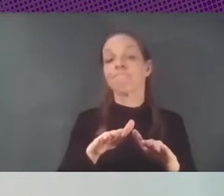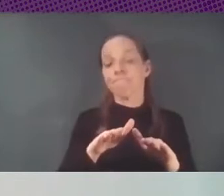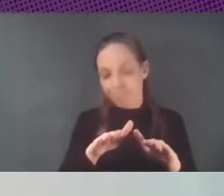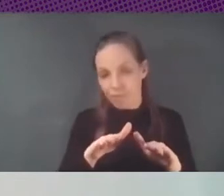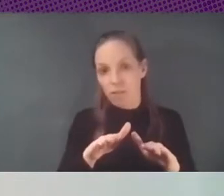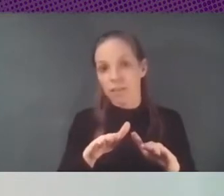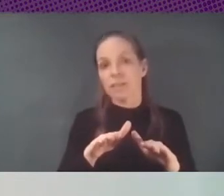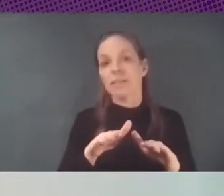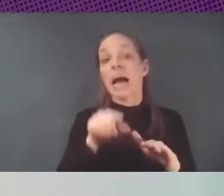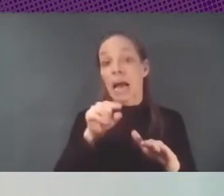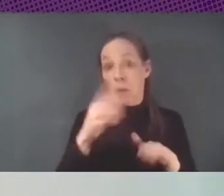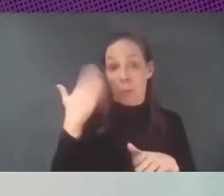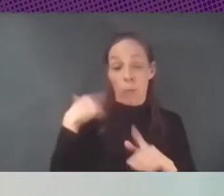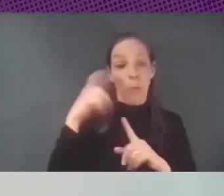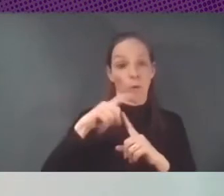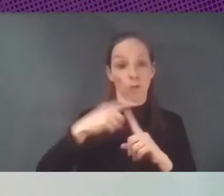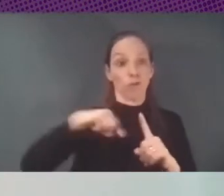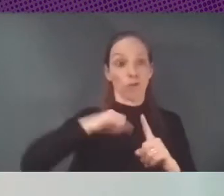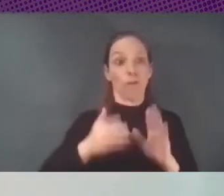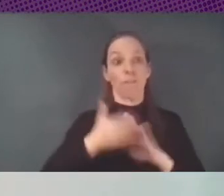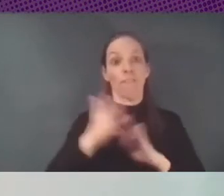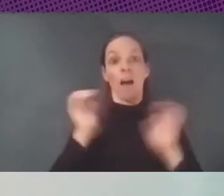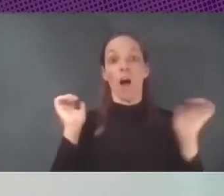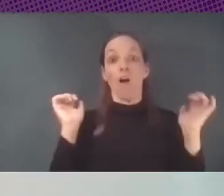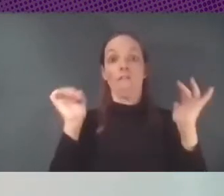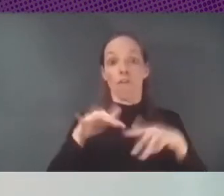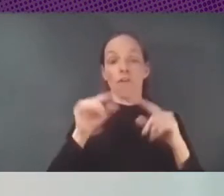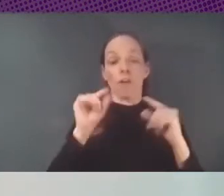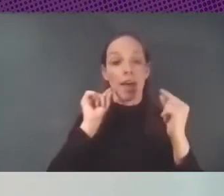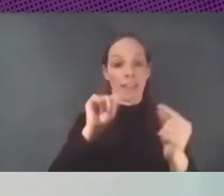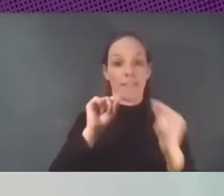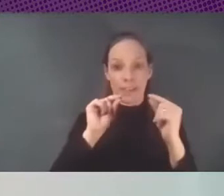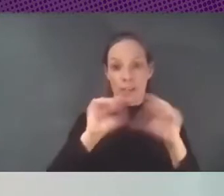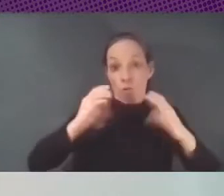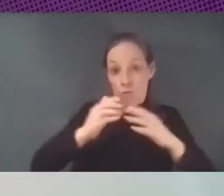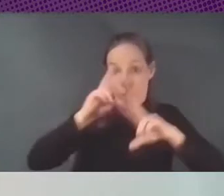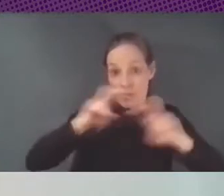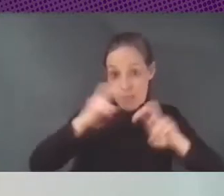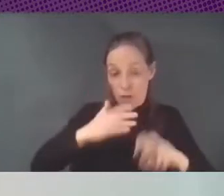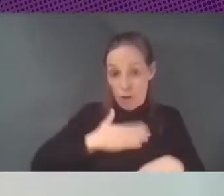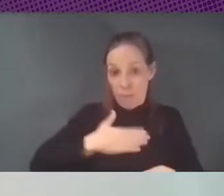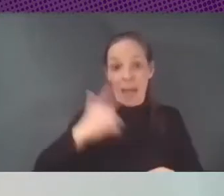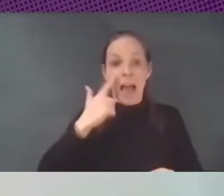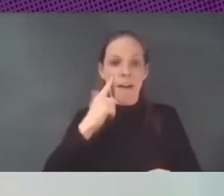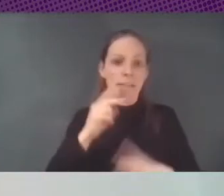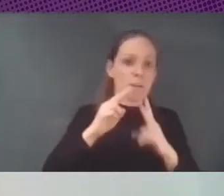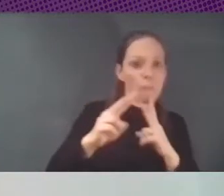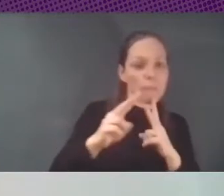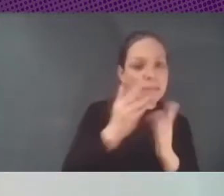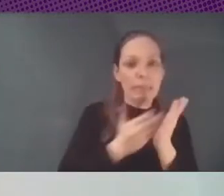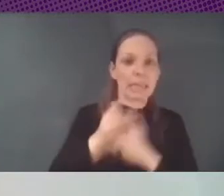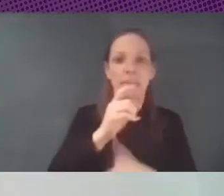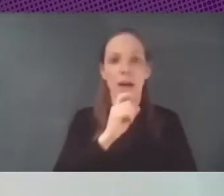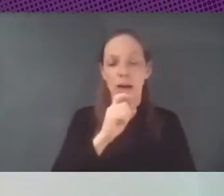tener el foro de debate grande de mi grupo de investigación sobre sobre cómo articular respuestas y alternativas pero bueno